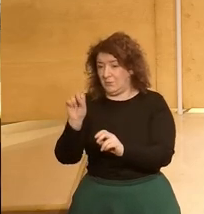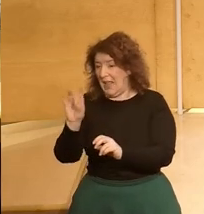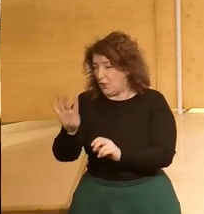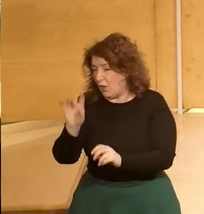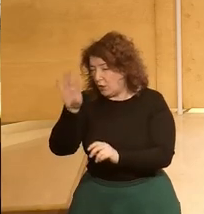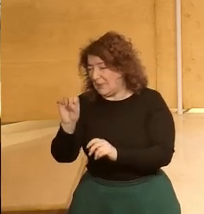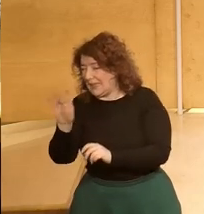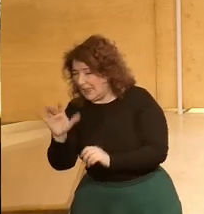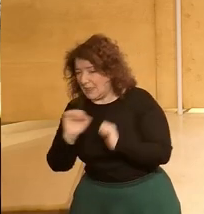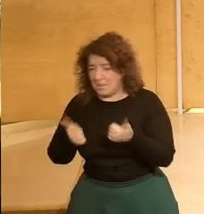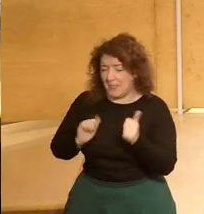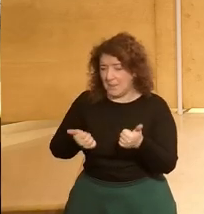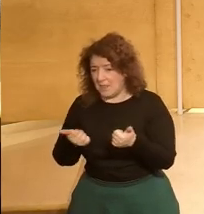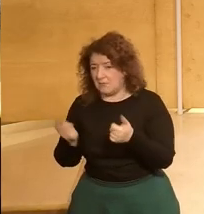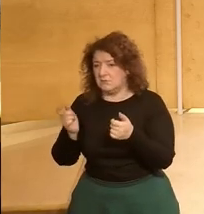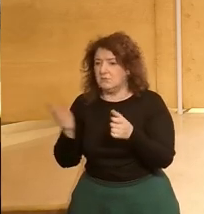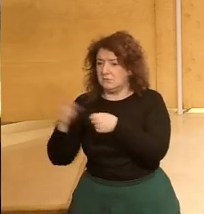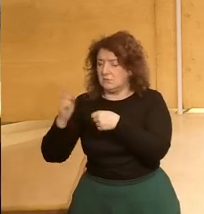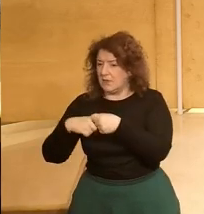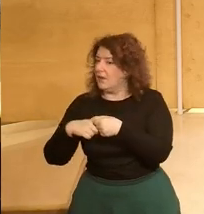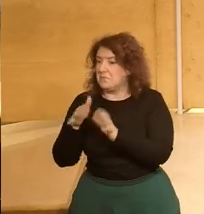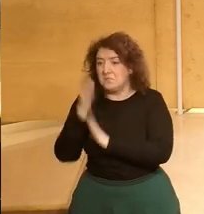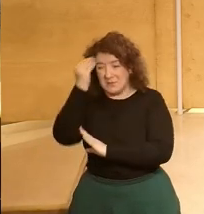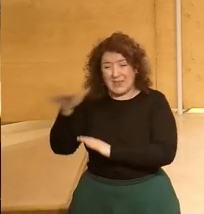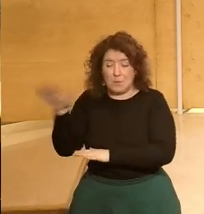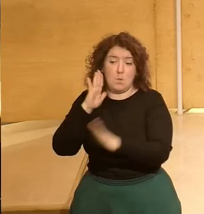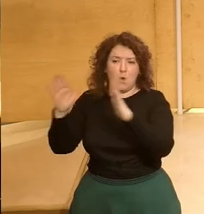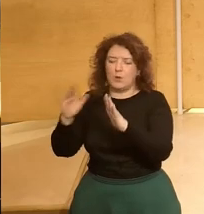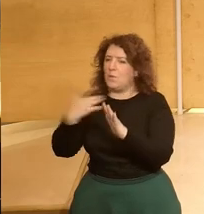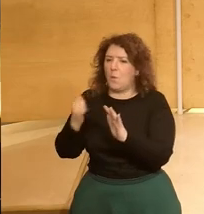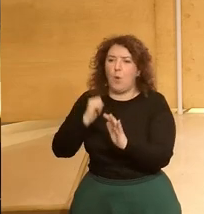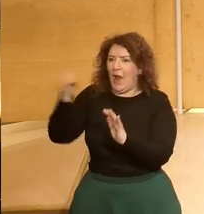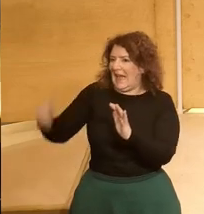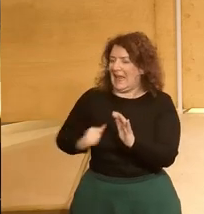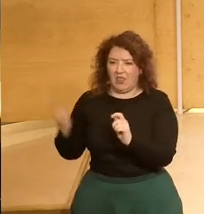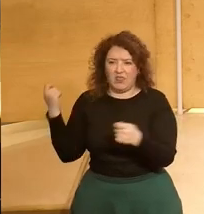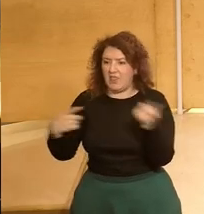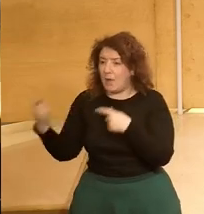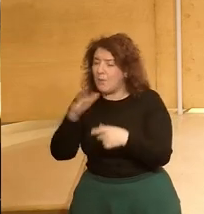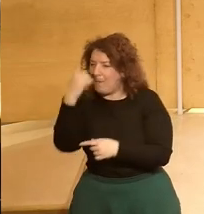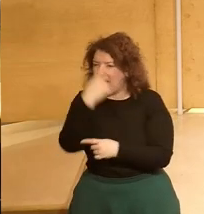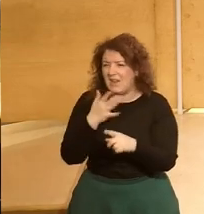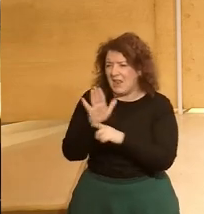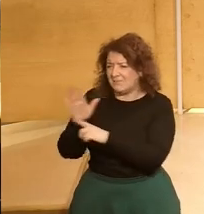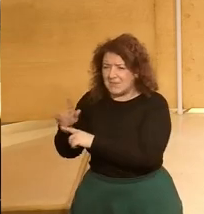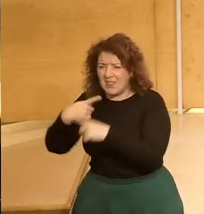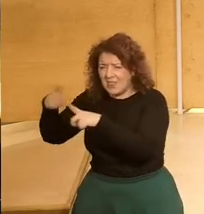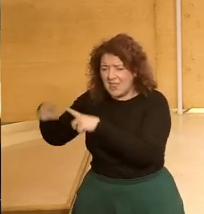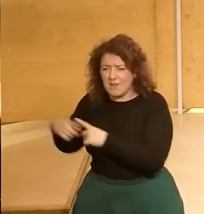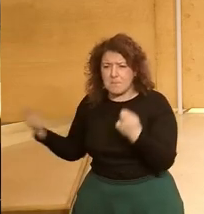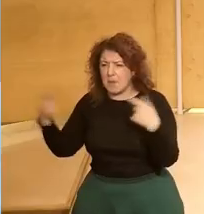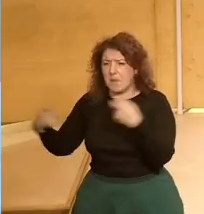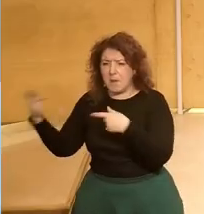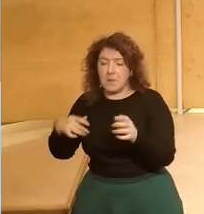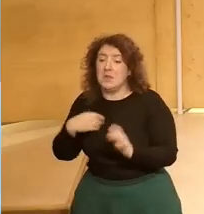-2015 y eso fue la verdad algo enriquecedor yo creo que cuando juntamos a perfiles muy diferentes que es lo que hemos